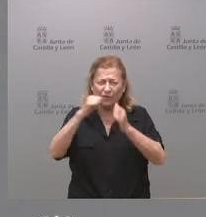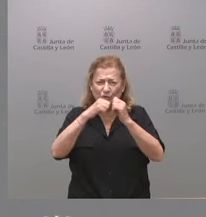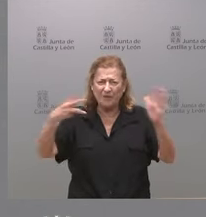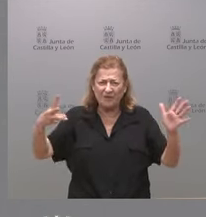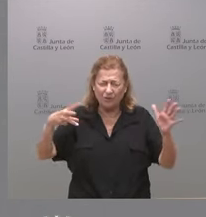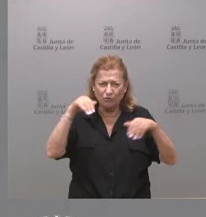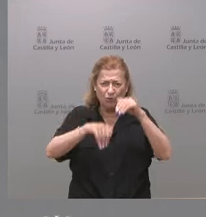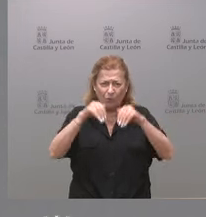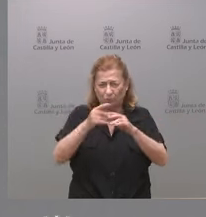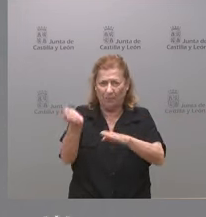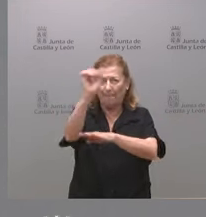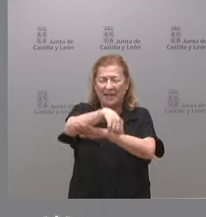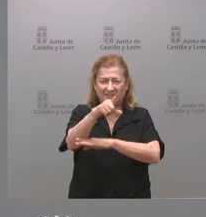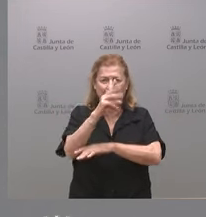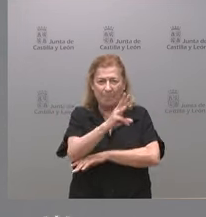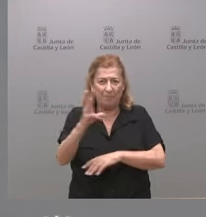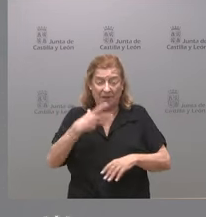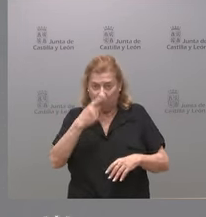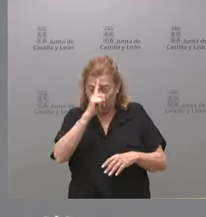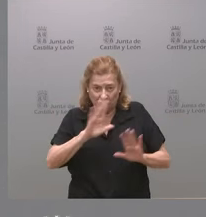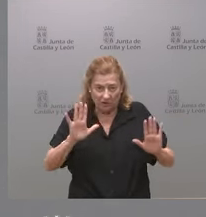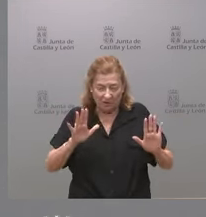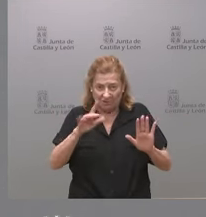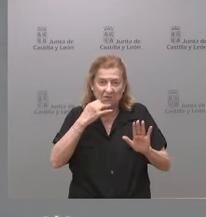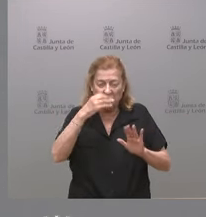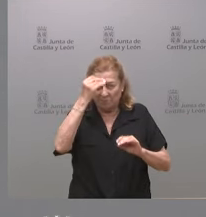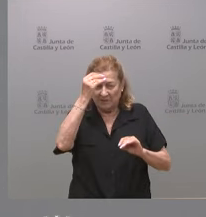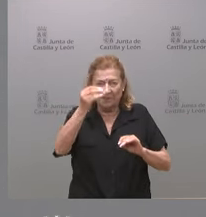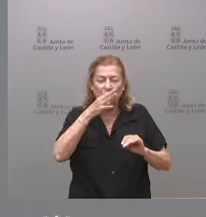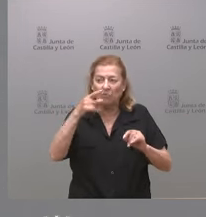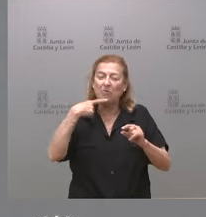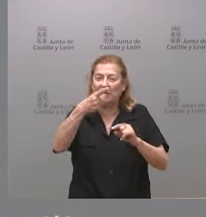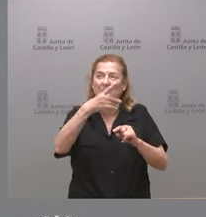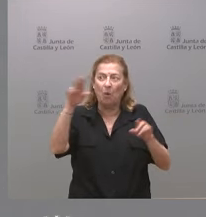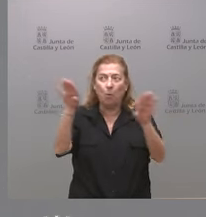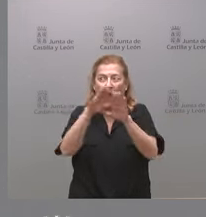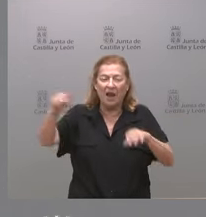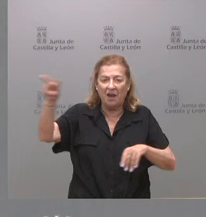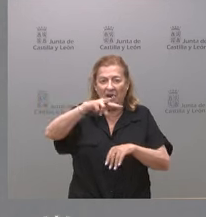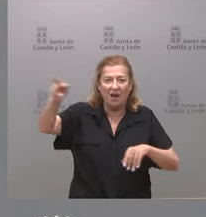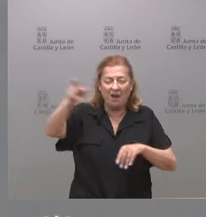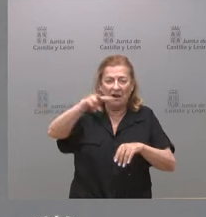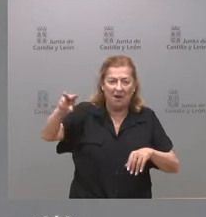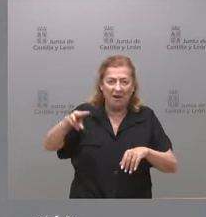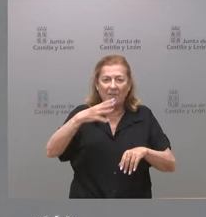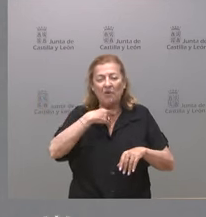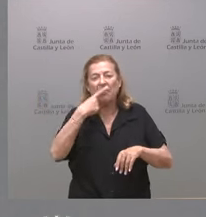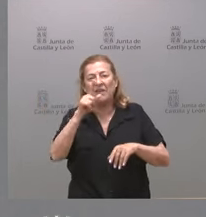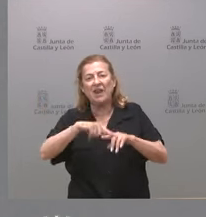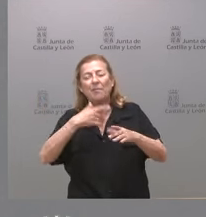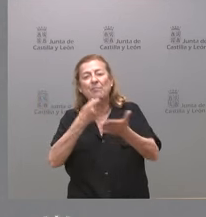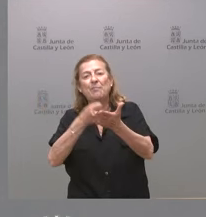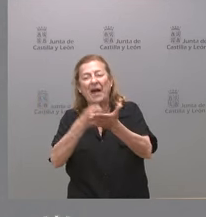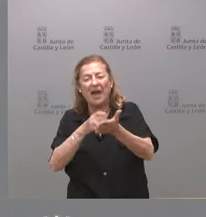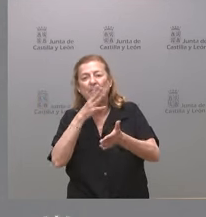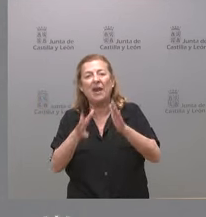partido popular con lo cual no sé si reconsideraría el argumento de que hay un paralelismo entre que la moción supone el pago para poder gobernar